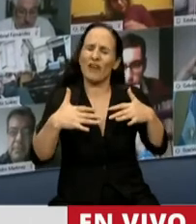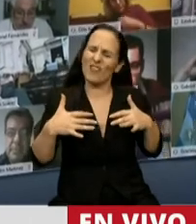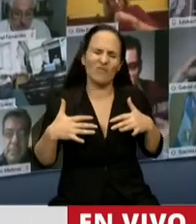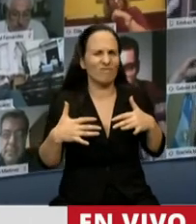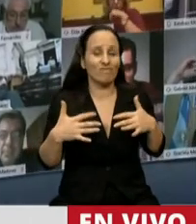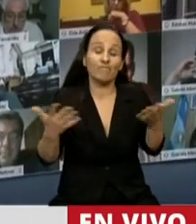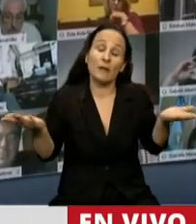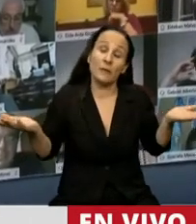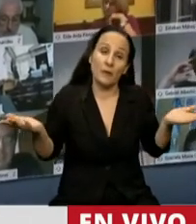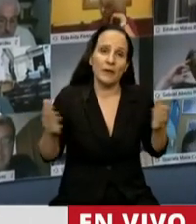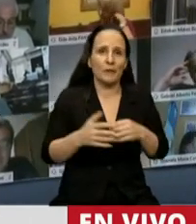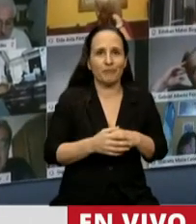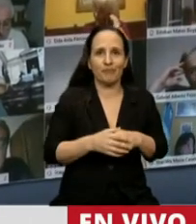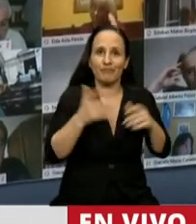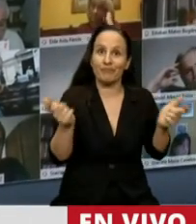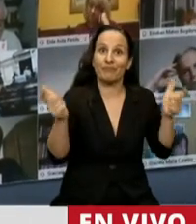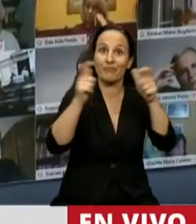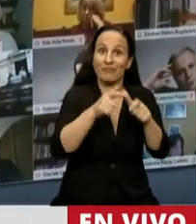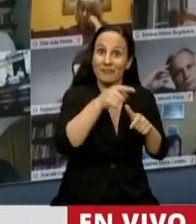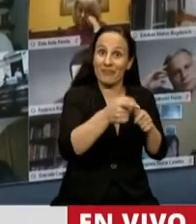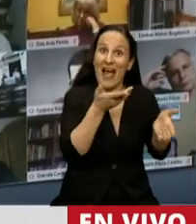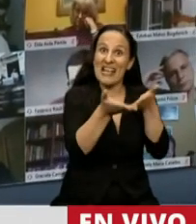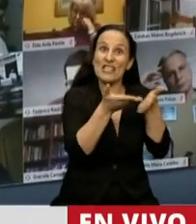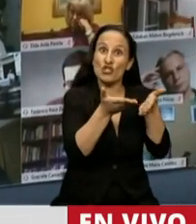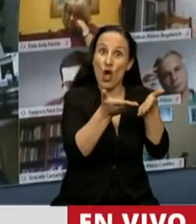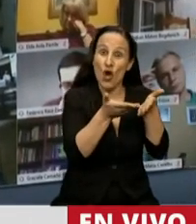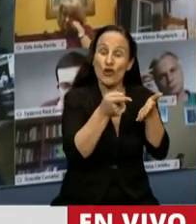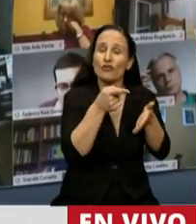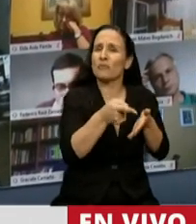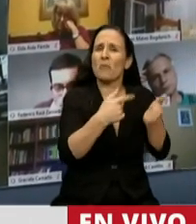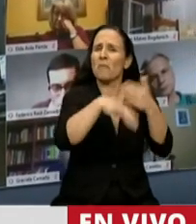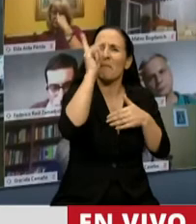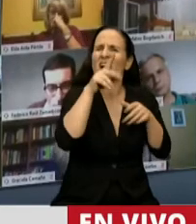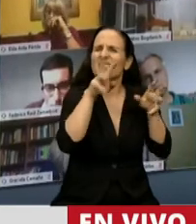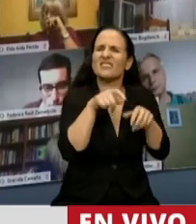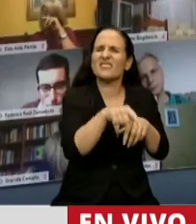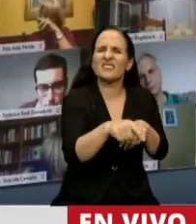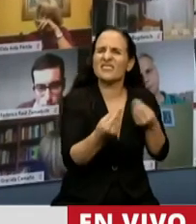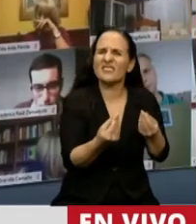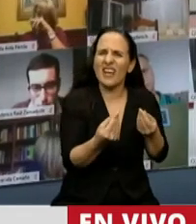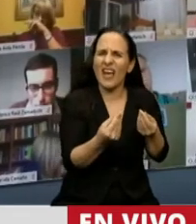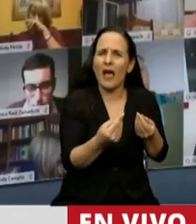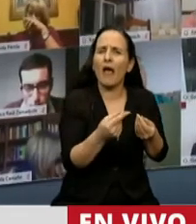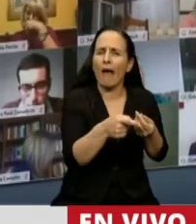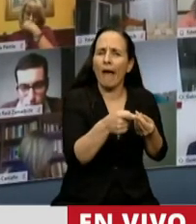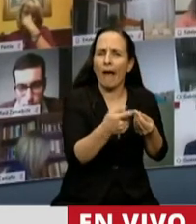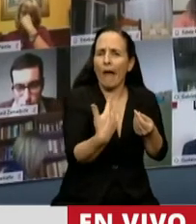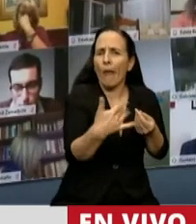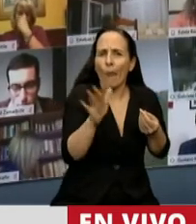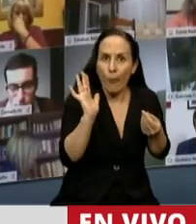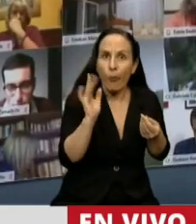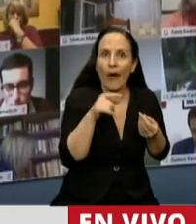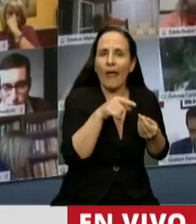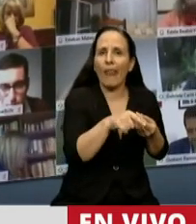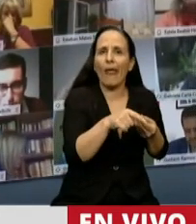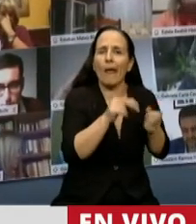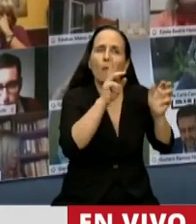El Consejo Nacional Asesor creo que tiene que ver más con la posibilidad de también lograr desde